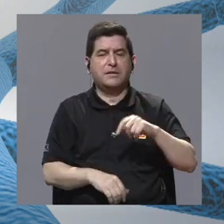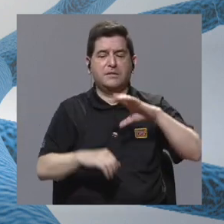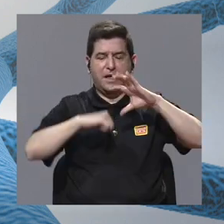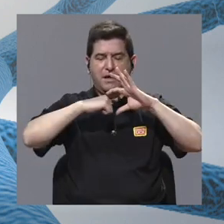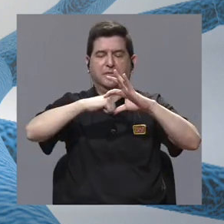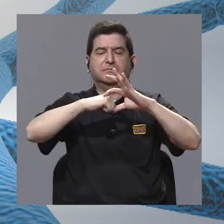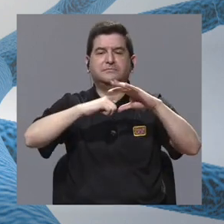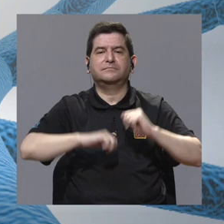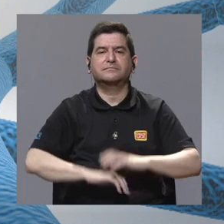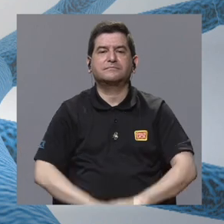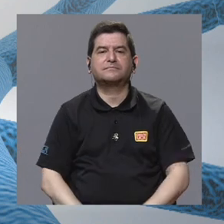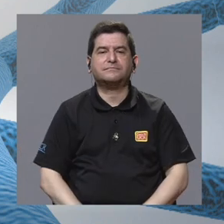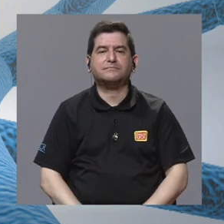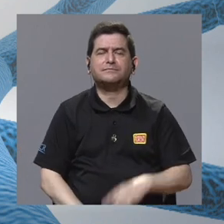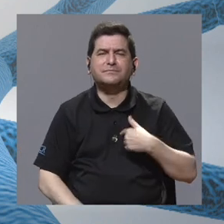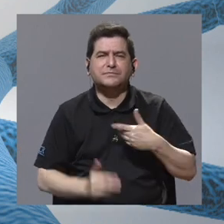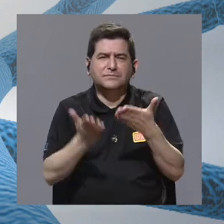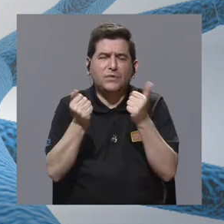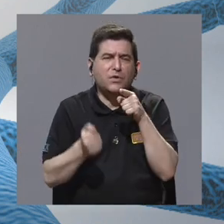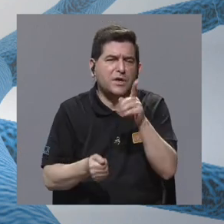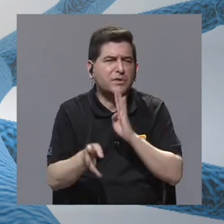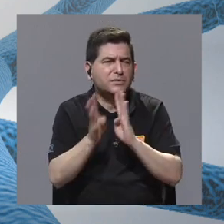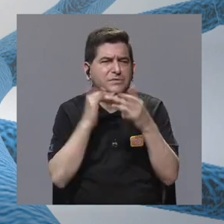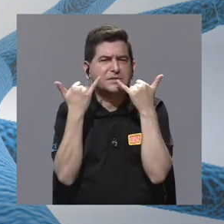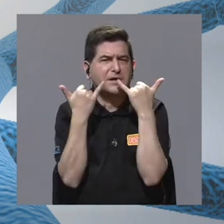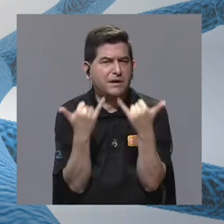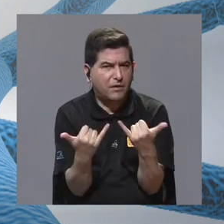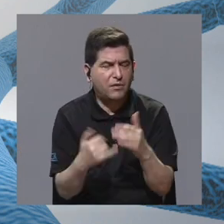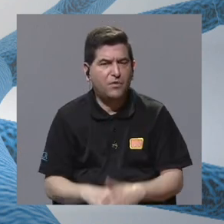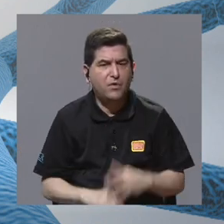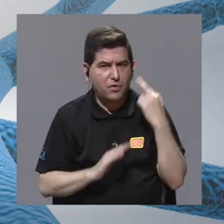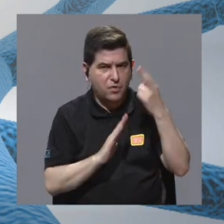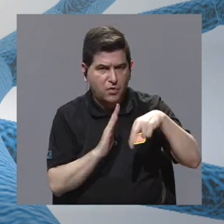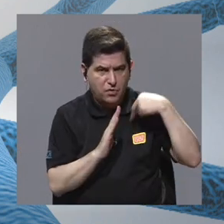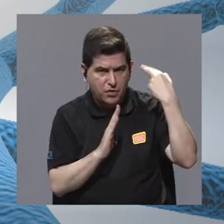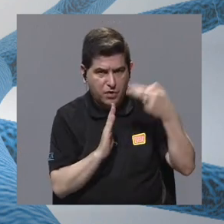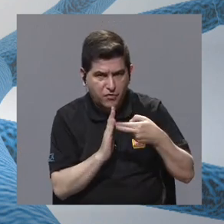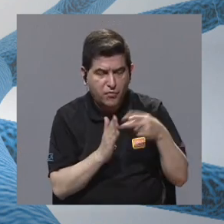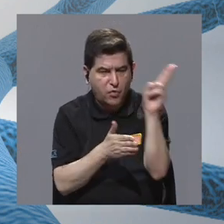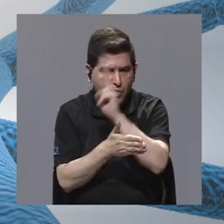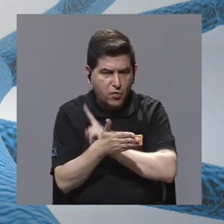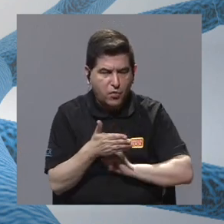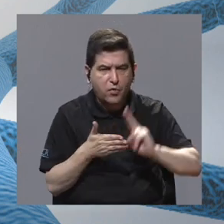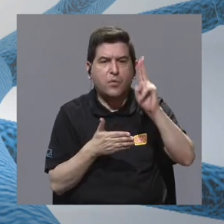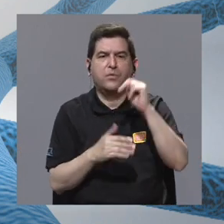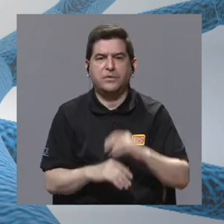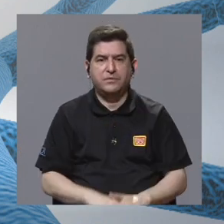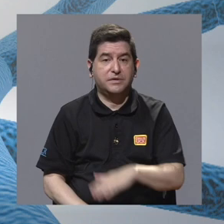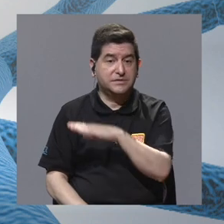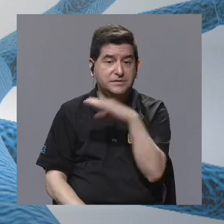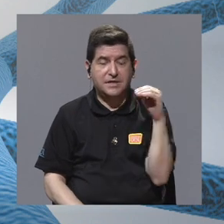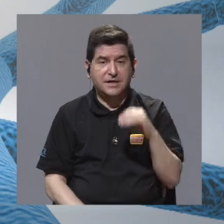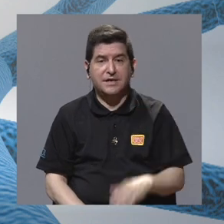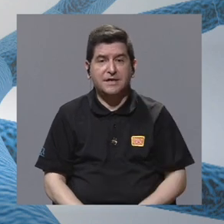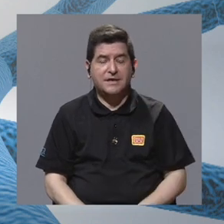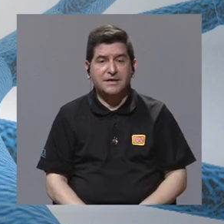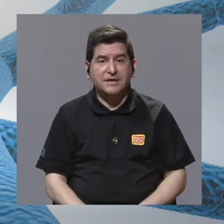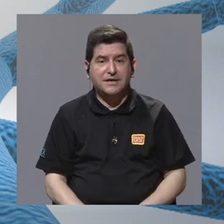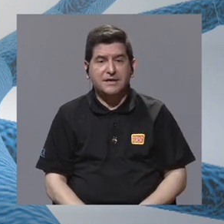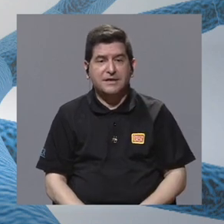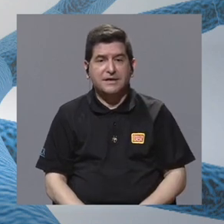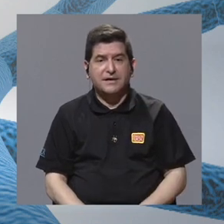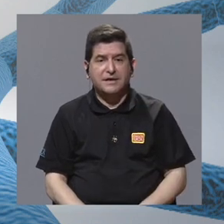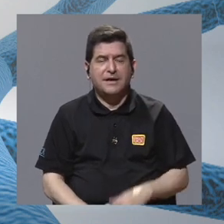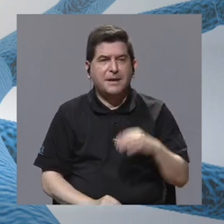muy necesaria para el planeta. Quiero que se refiera al papel de las universidades y de la